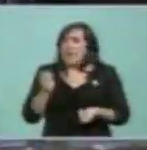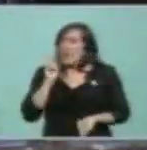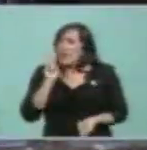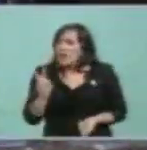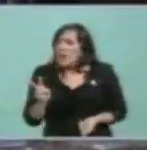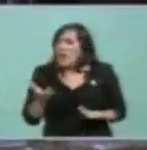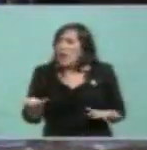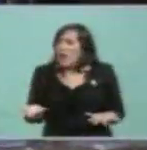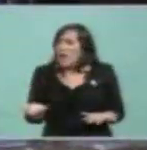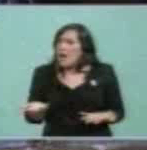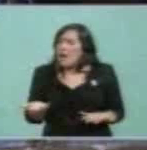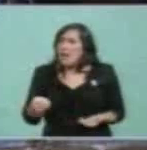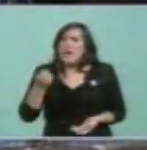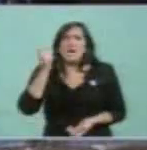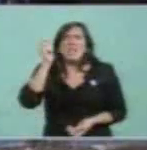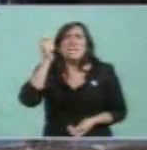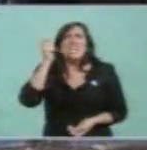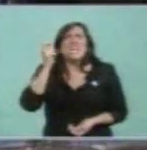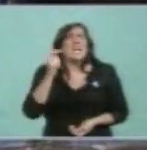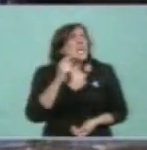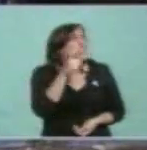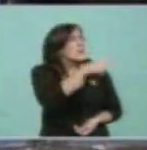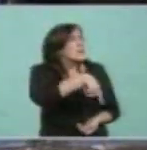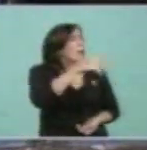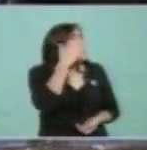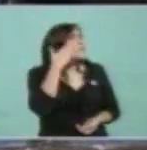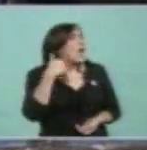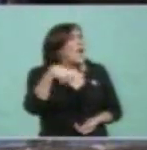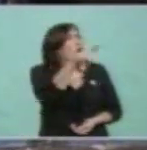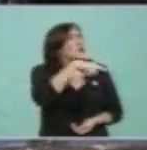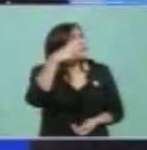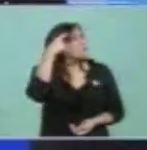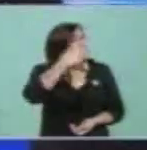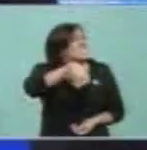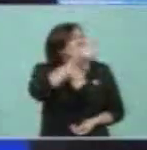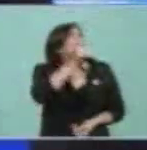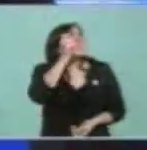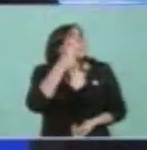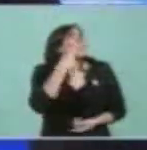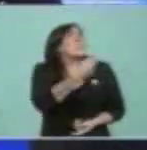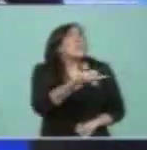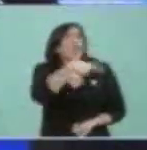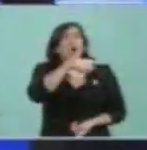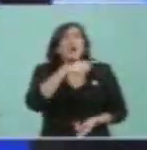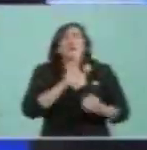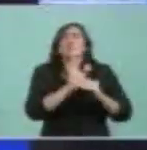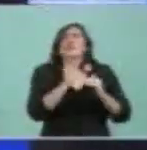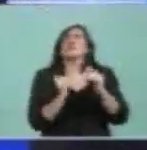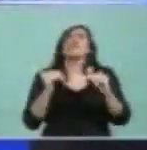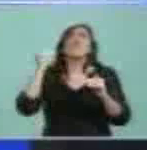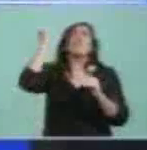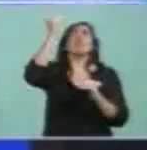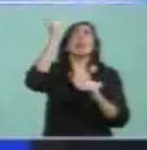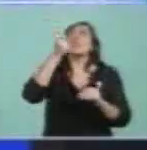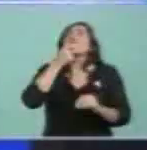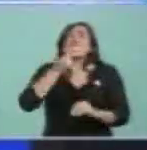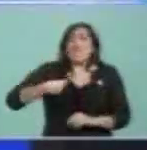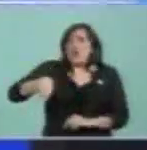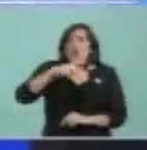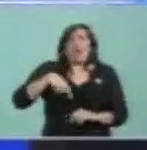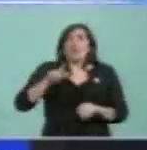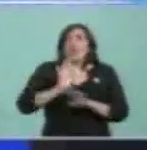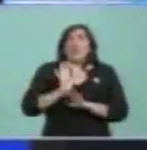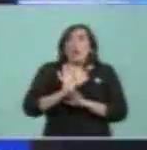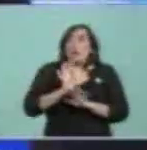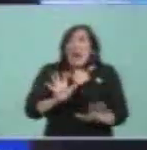Pero ¿quién les contó a los blancos que son superiores a los demás? Por favor, si nos hubiera pasado eso a nosotros hubiéramos